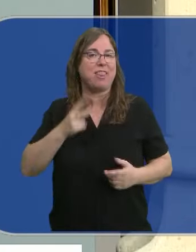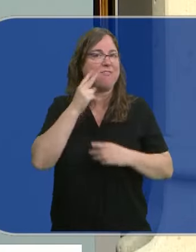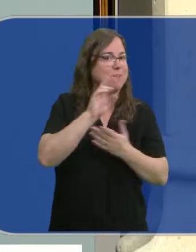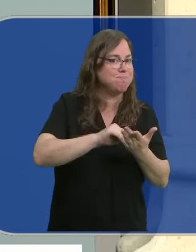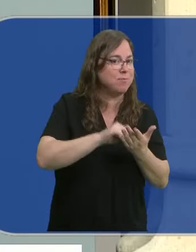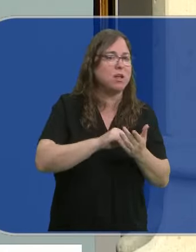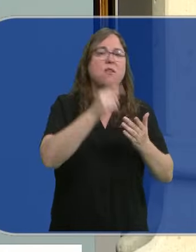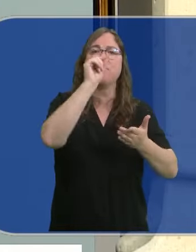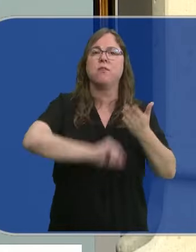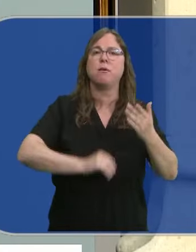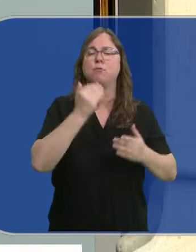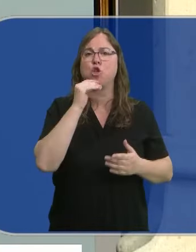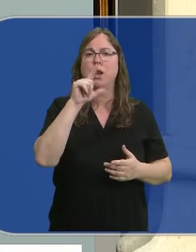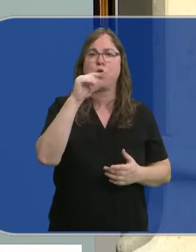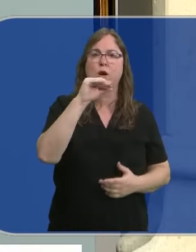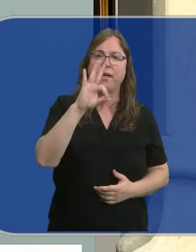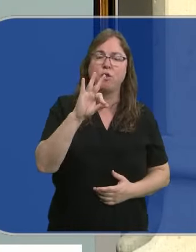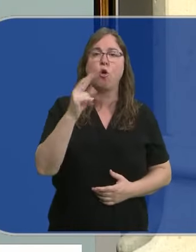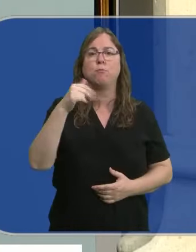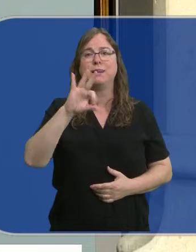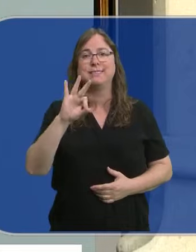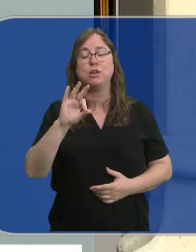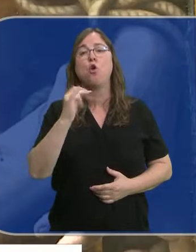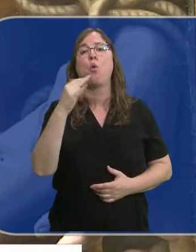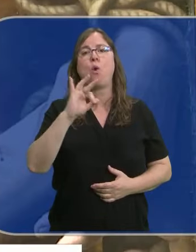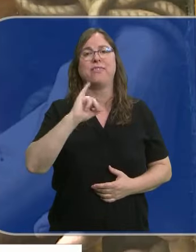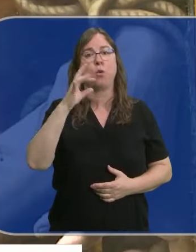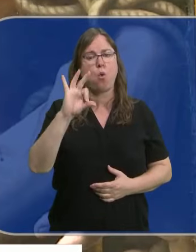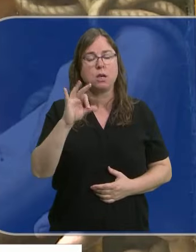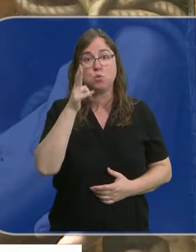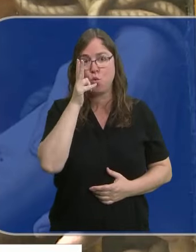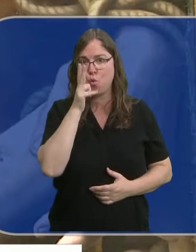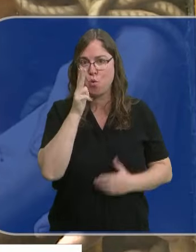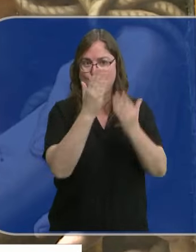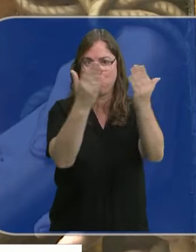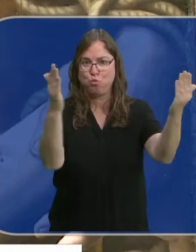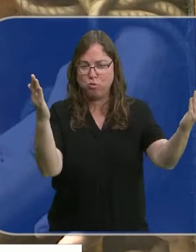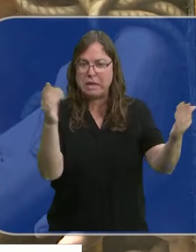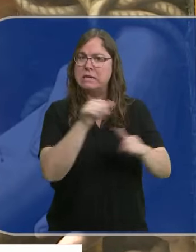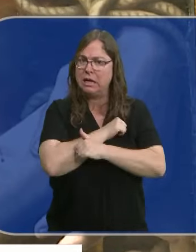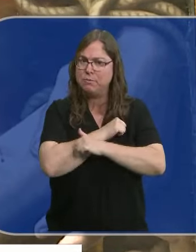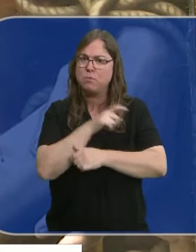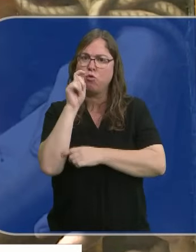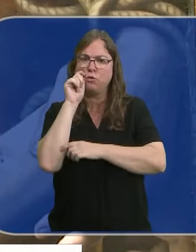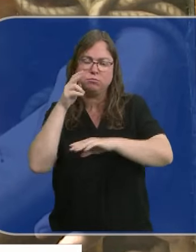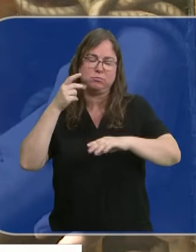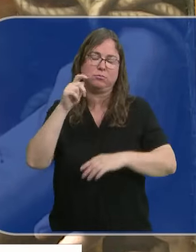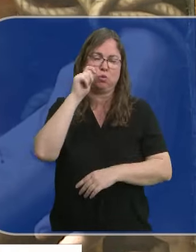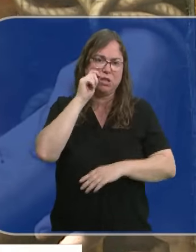grandes artistas como Paolo de San Leocadio Vicente Masip o Juan de Juanes. Todo el lujo que espera atraer un gran número de visitantes.